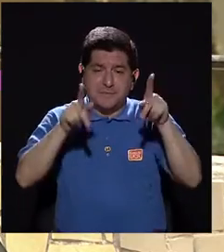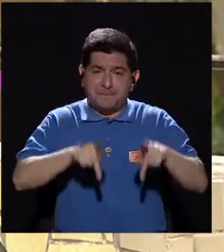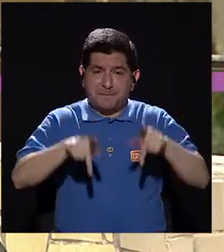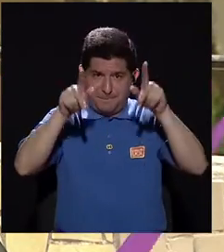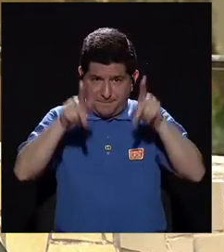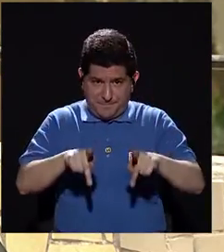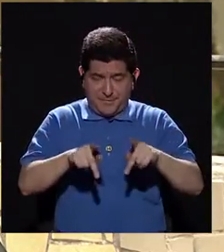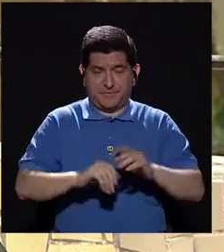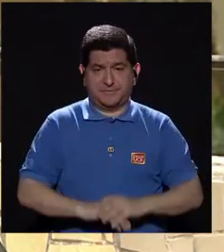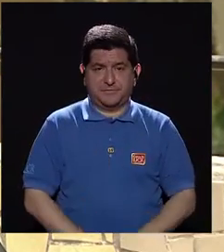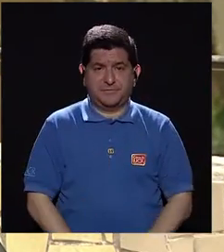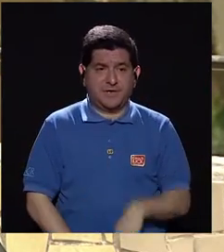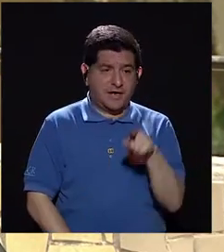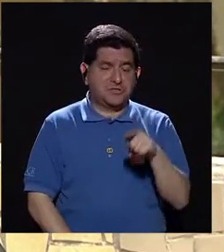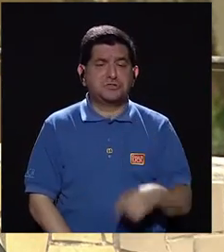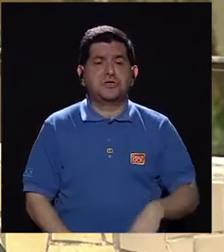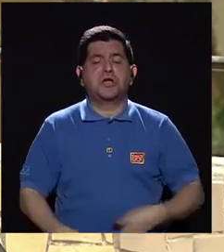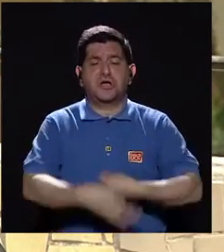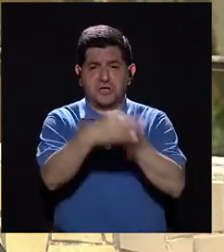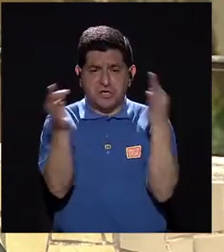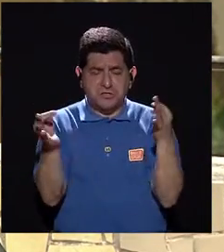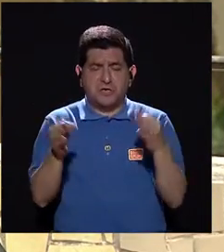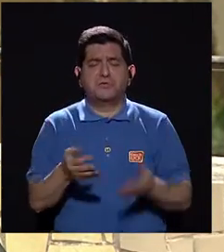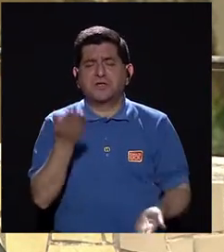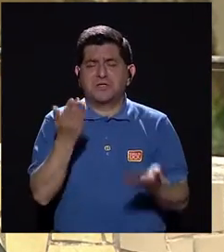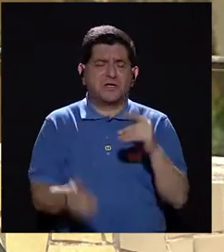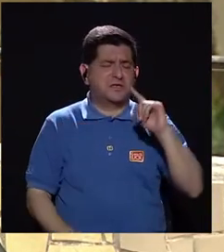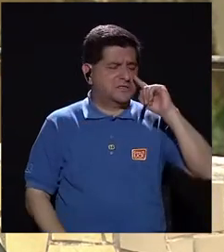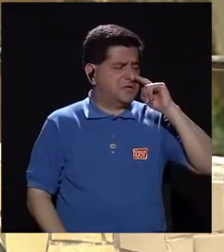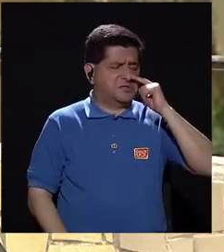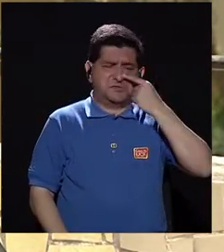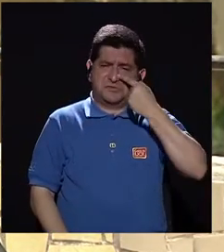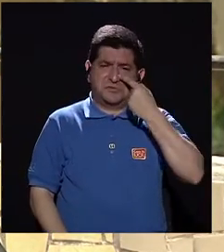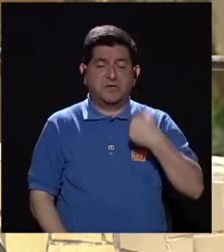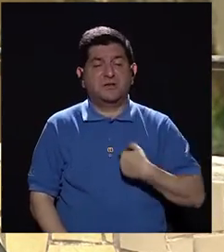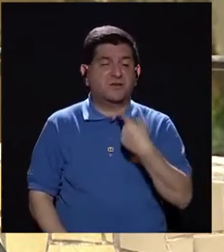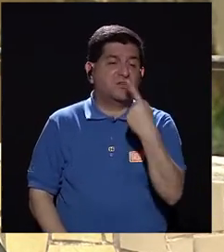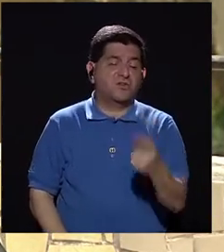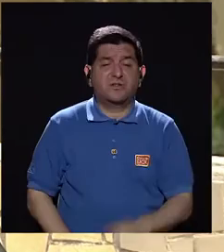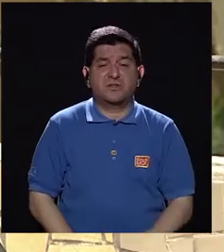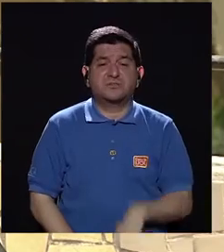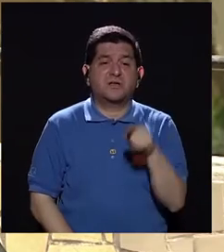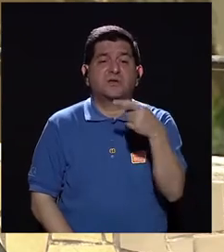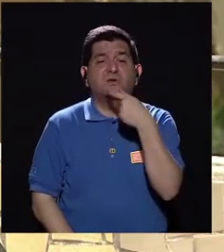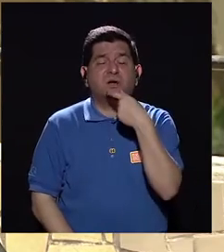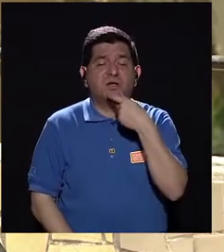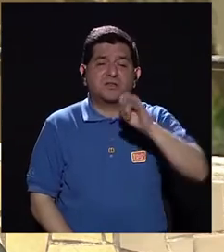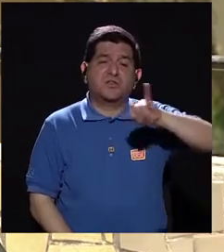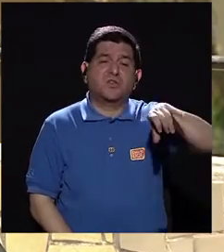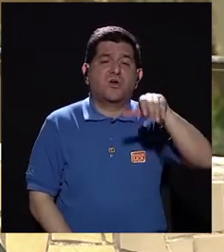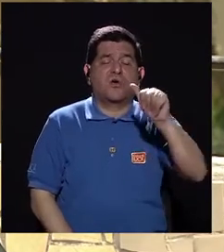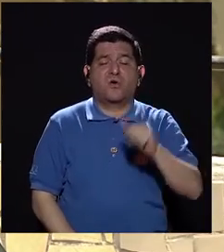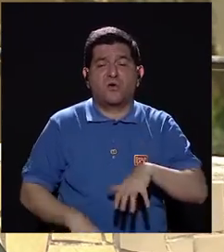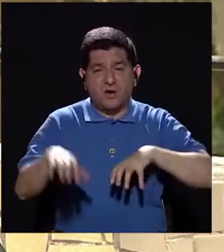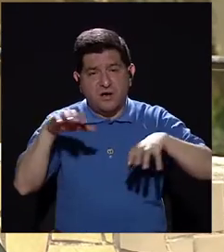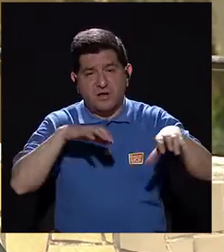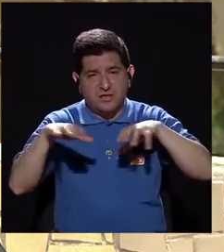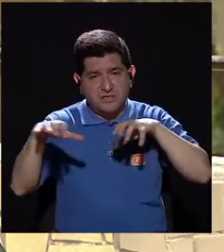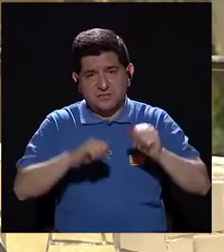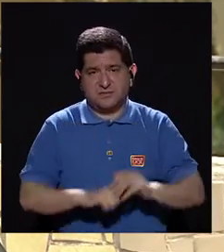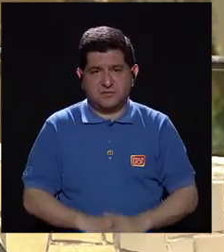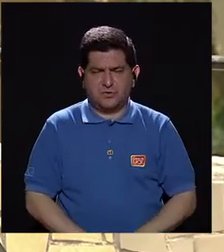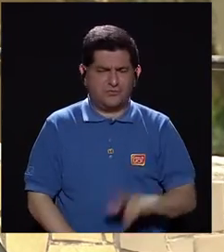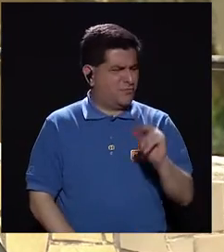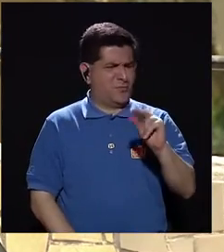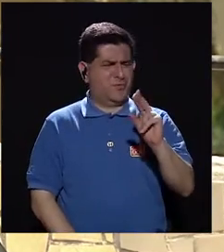personas puedan ir a un taller, a una charla y que no sea tan aburrida. No que yo les diga, bueno, cuando se se ríe con ha, se activa,